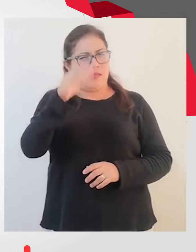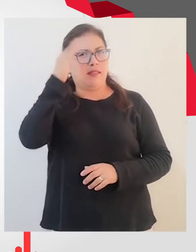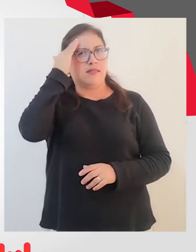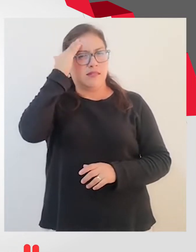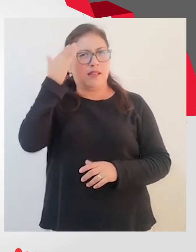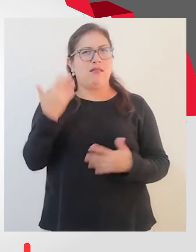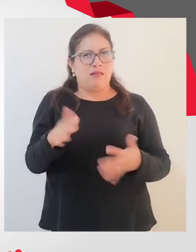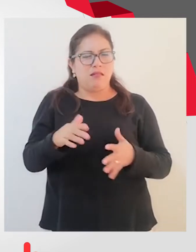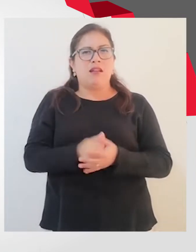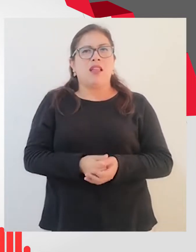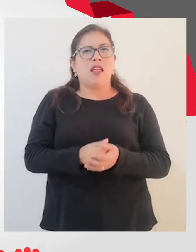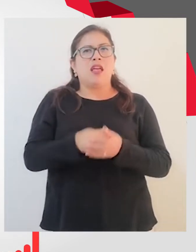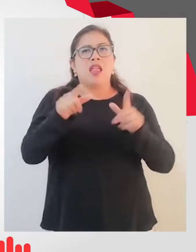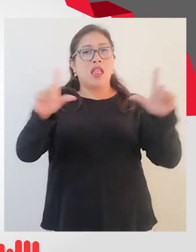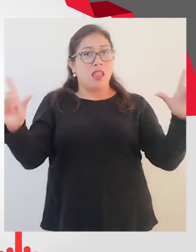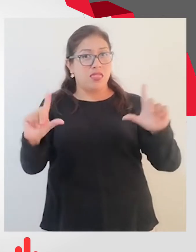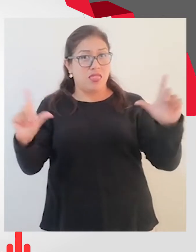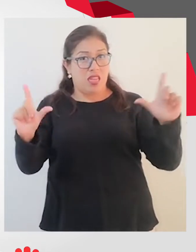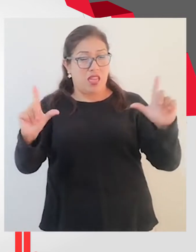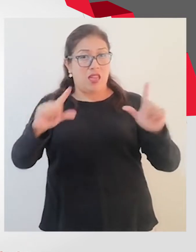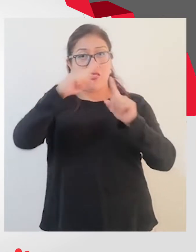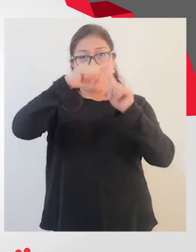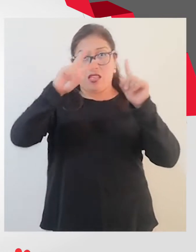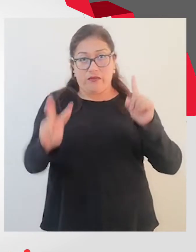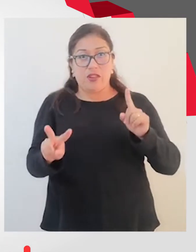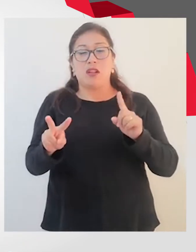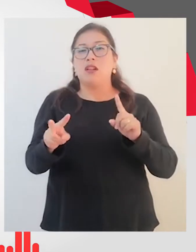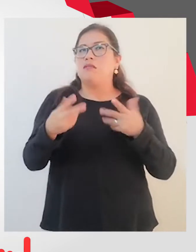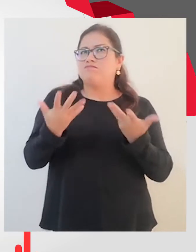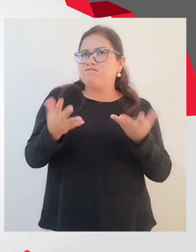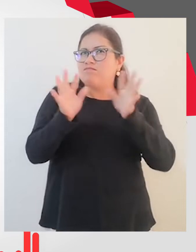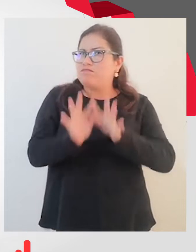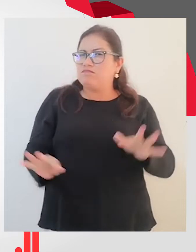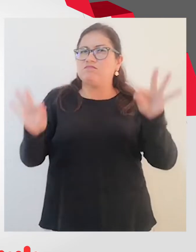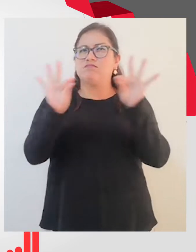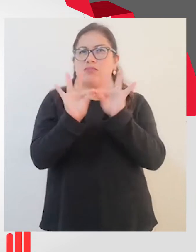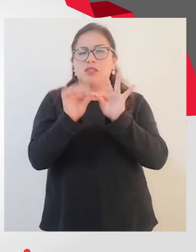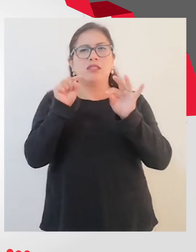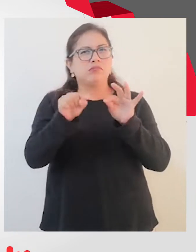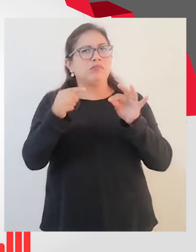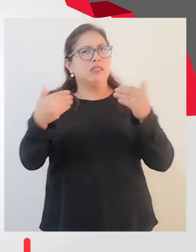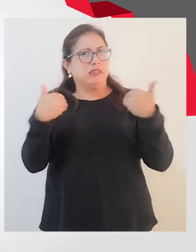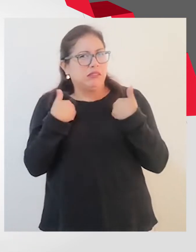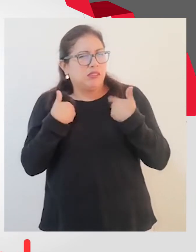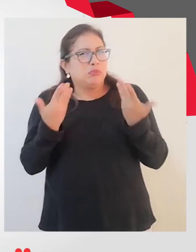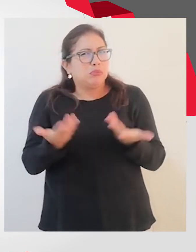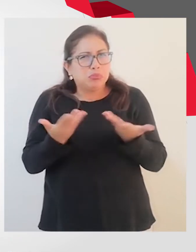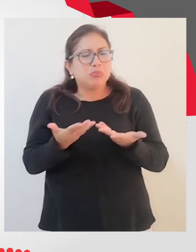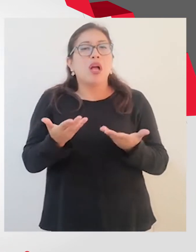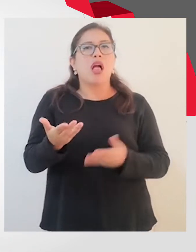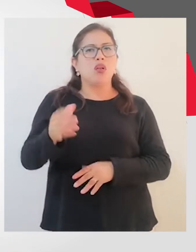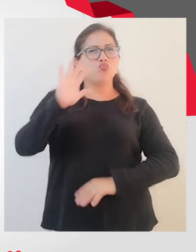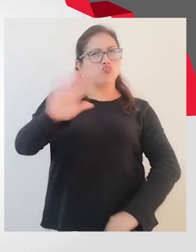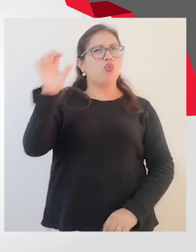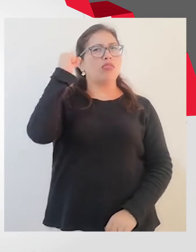cuenta los canales de televisión de la importancia que tiene este tema,